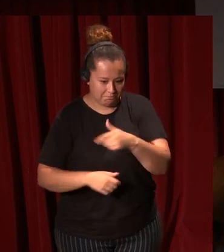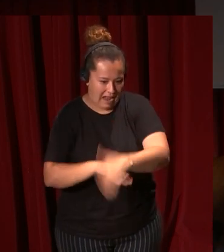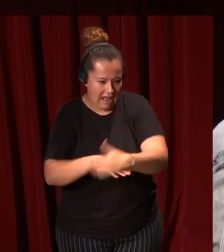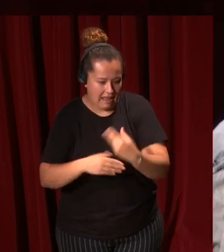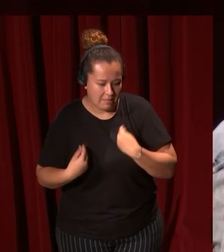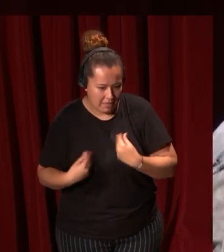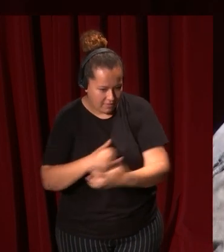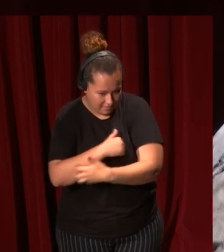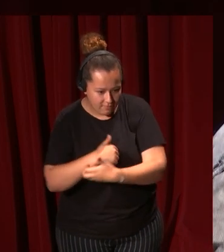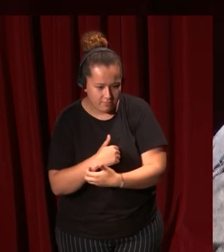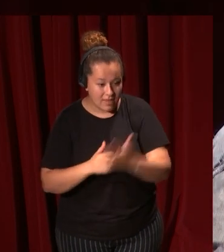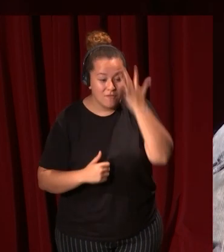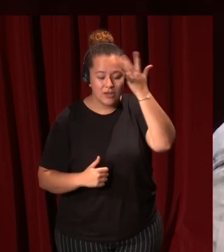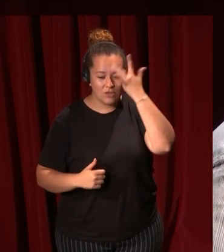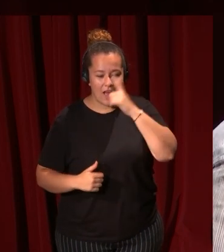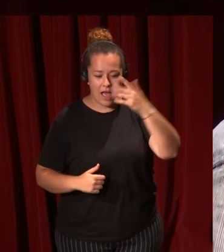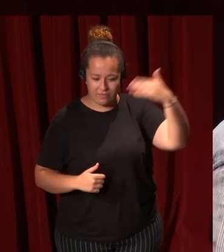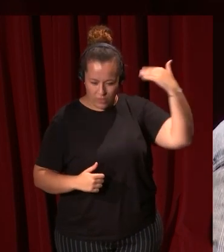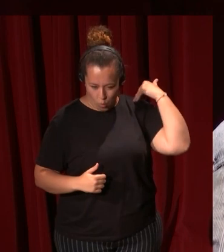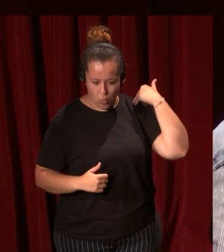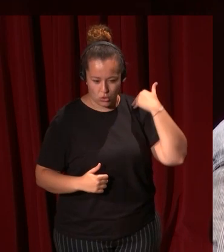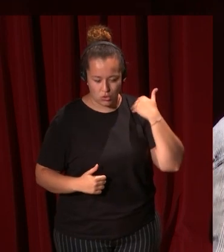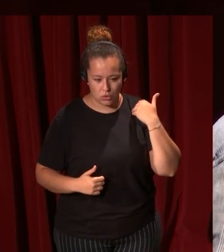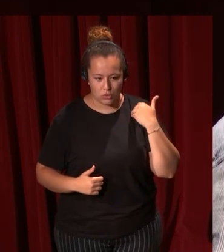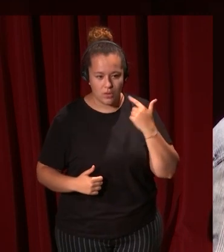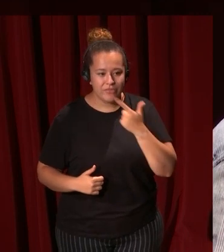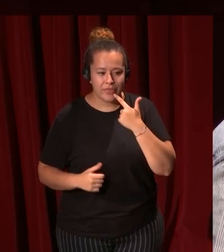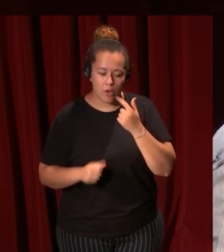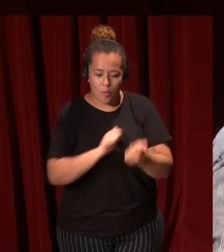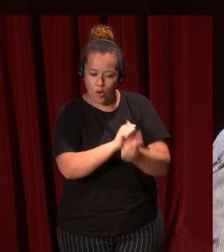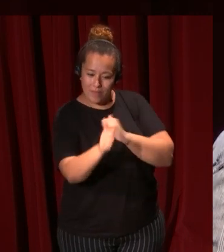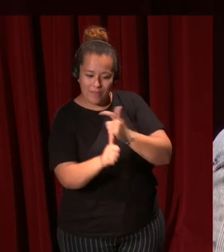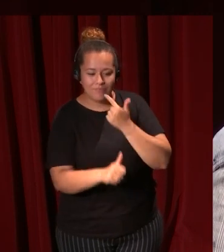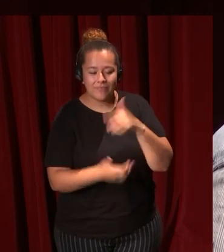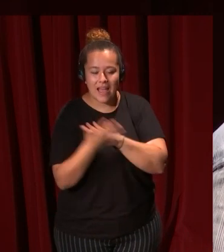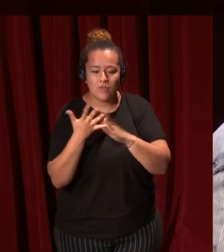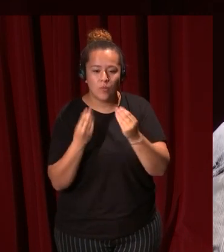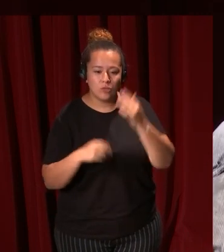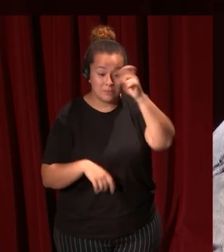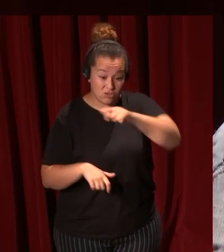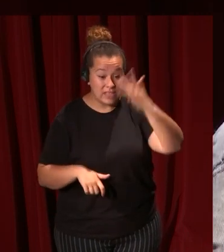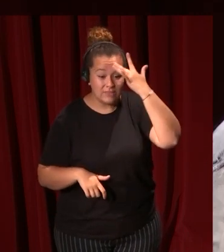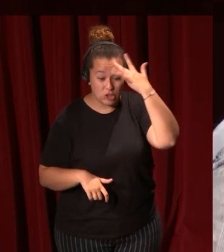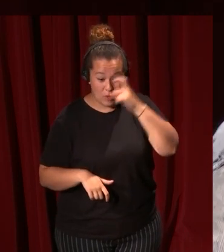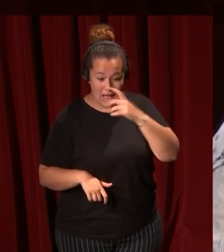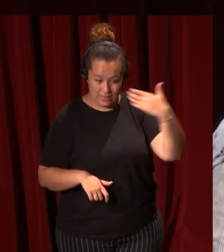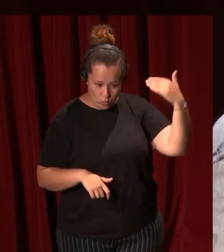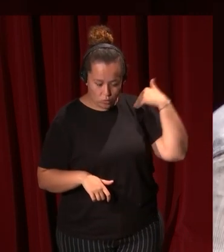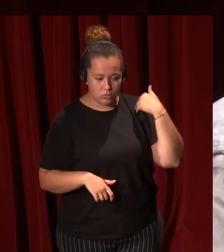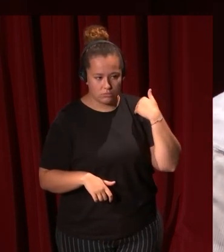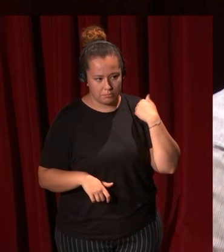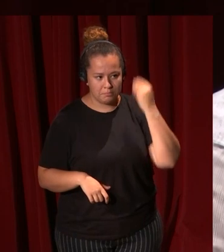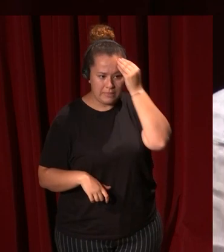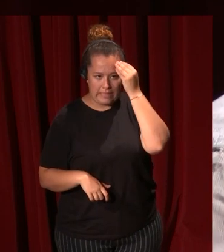de los filósofos antiguos de Diógenes Laertius en las que él habla de que muchos filósofos antiguos valoraban tanto el